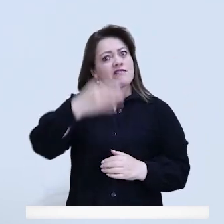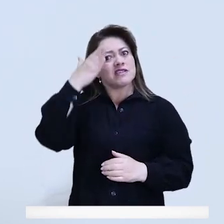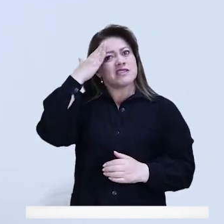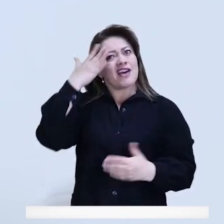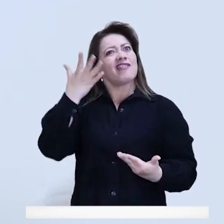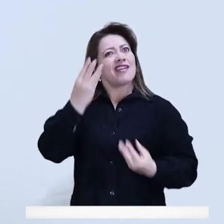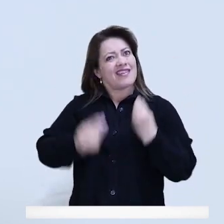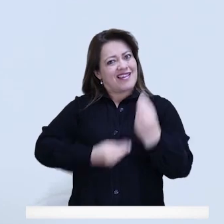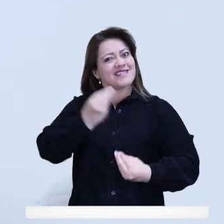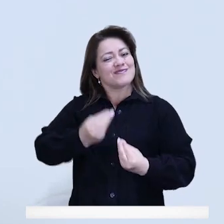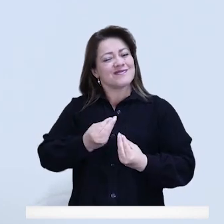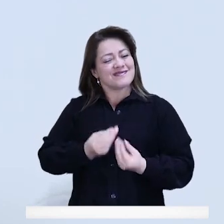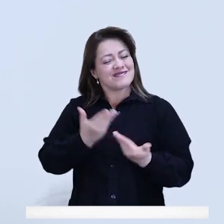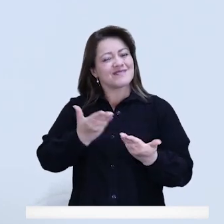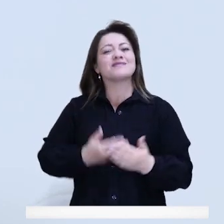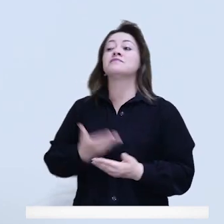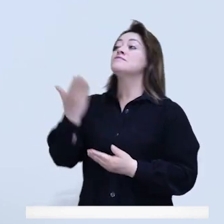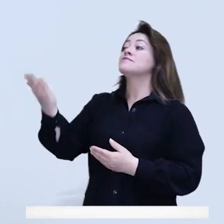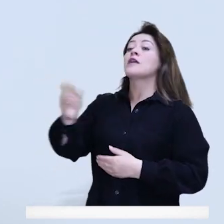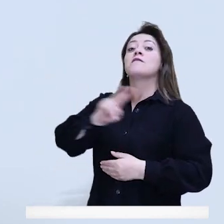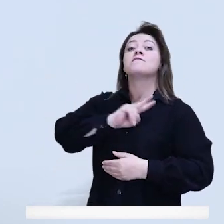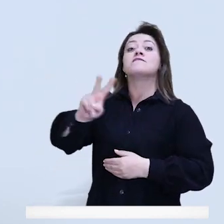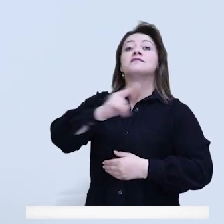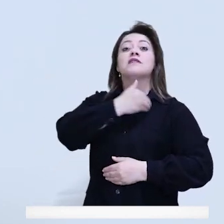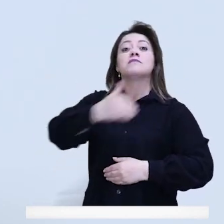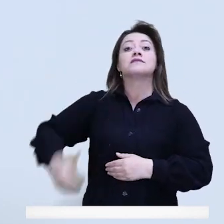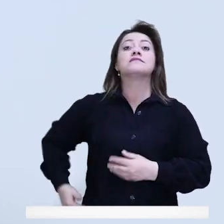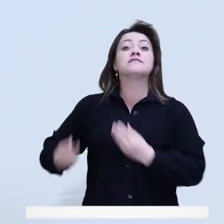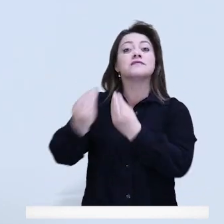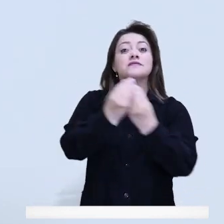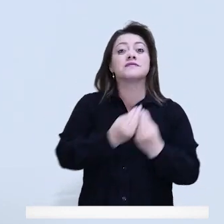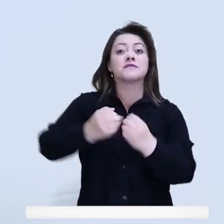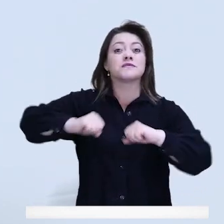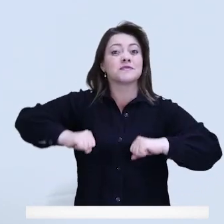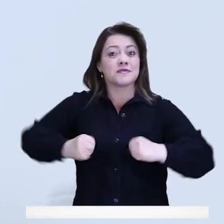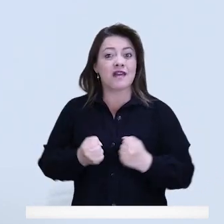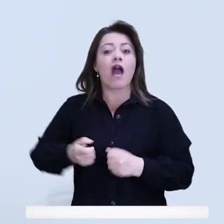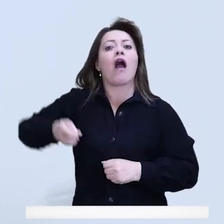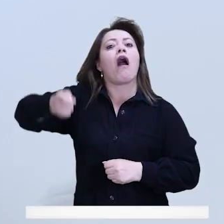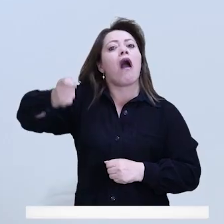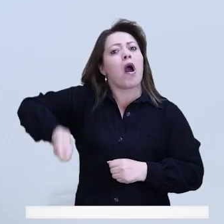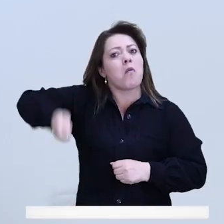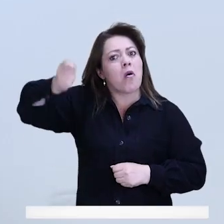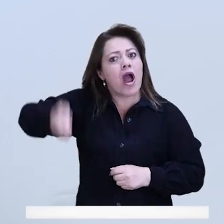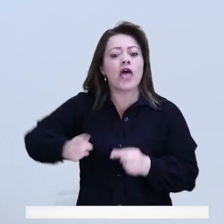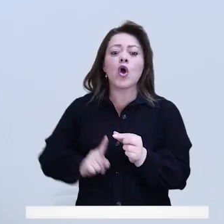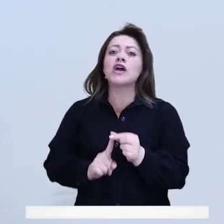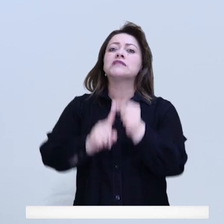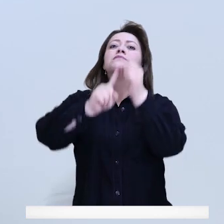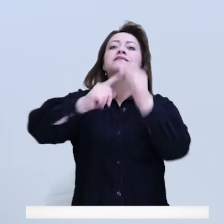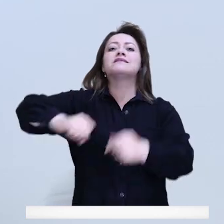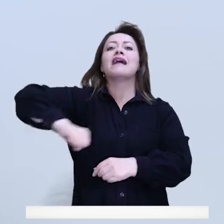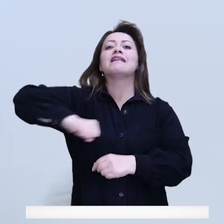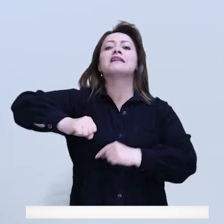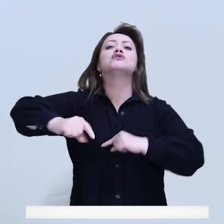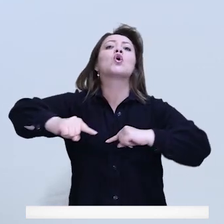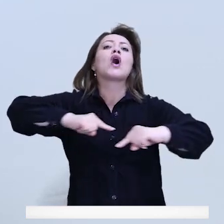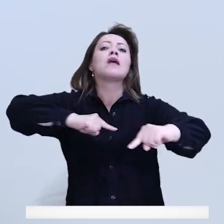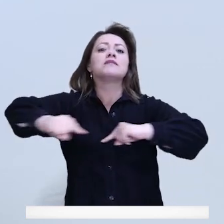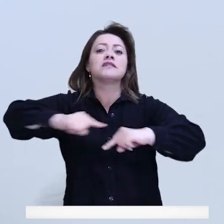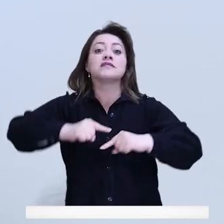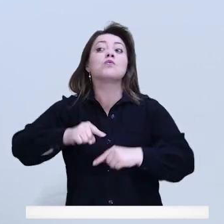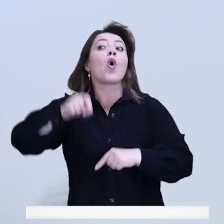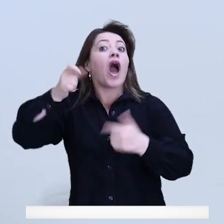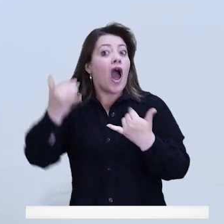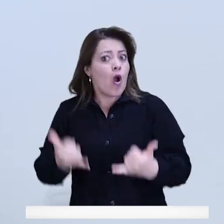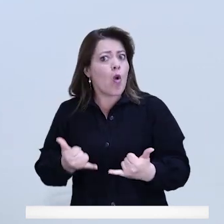sea tan importante para la ciudadanía. Él es vicepresidente del Consejo de Bogotá, abogado, especialista en Derecho